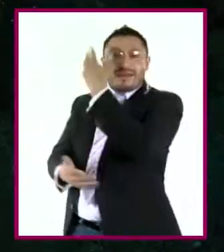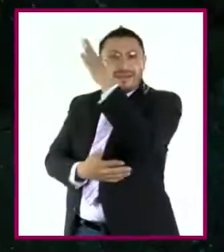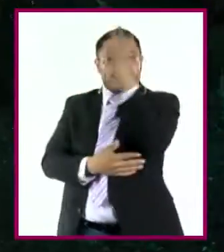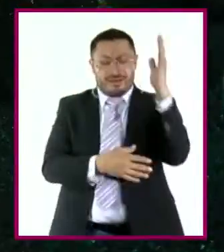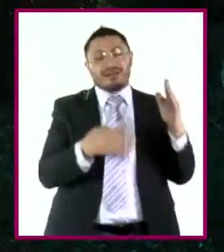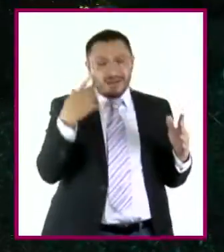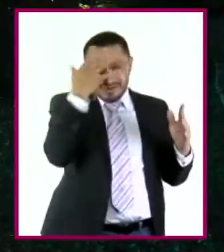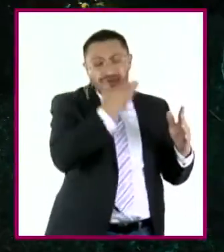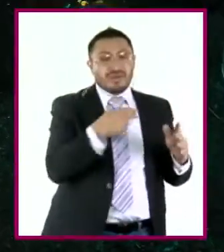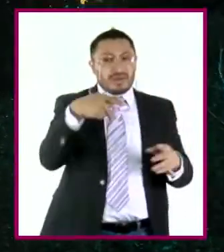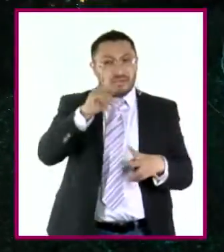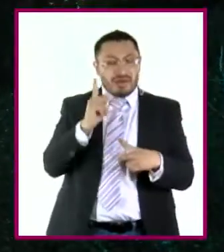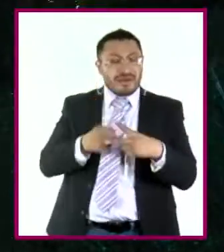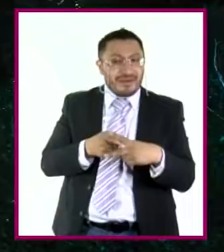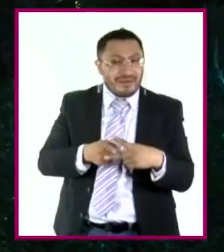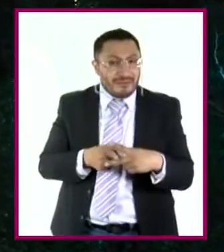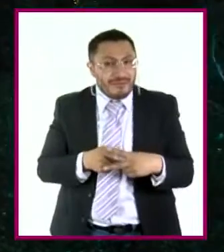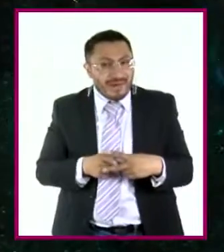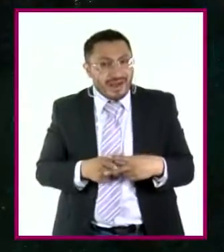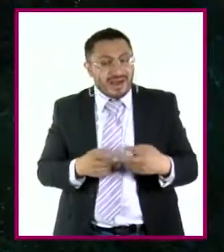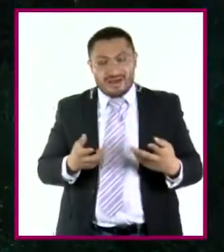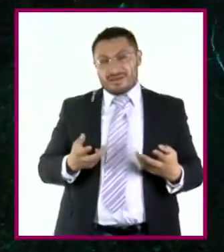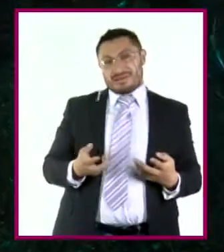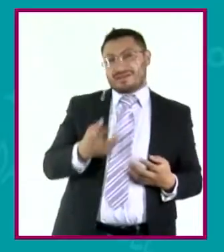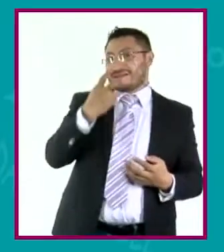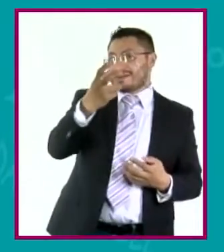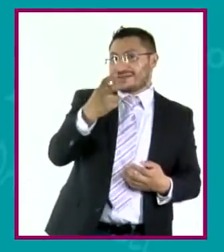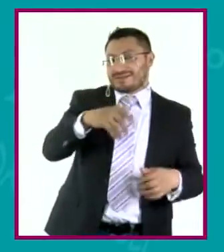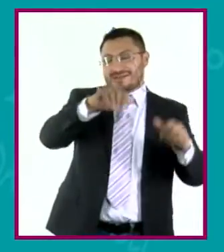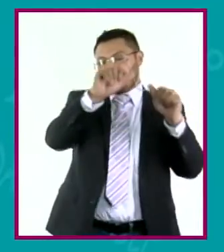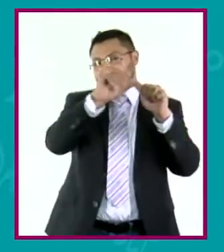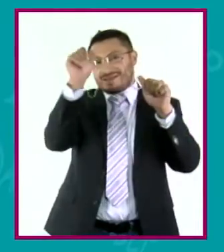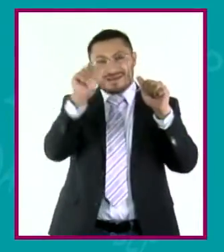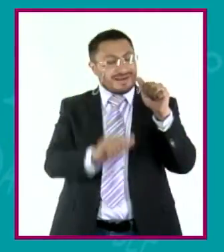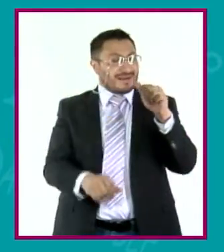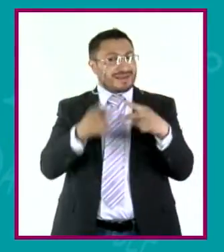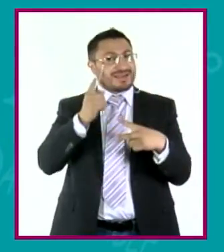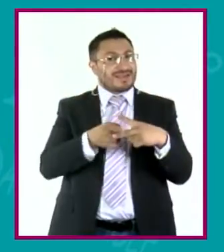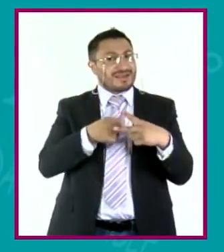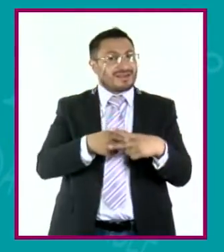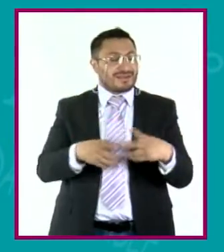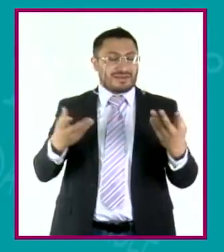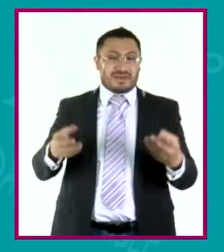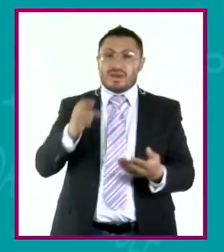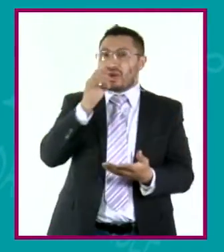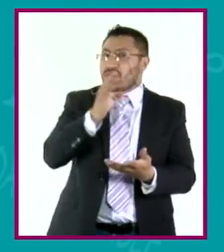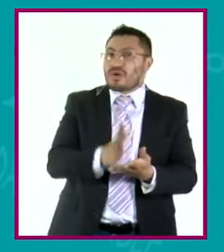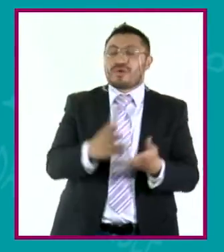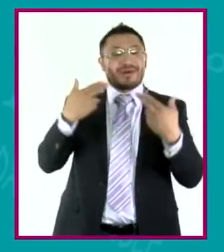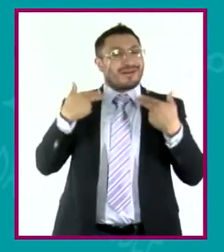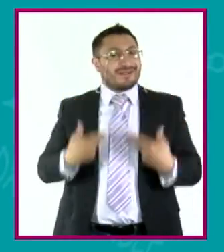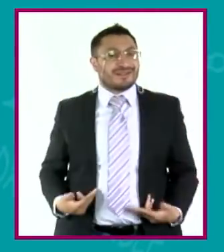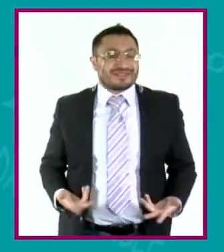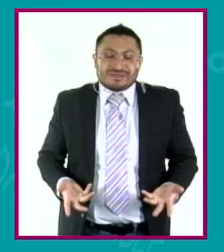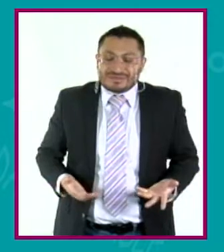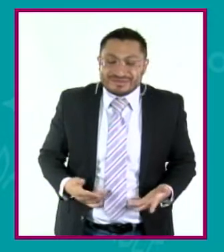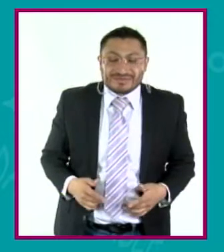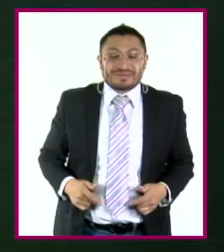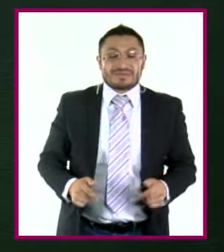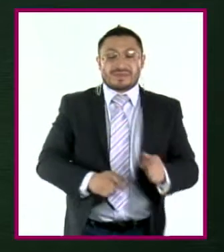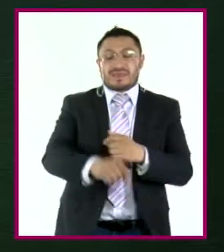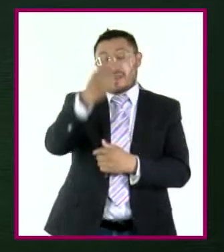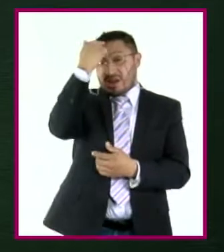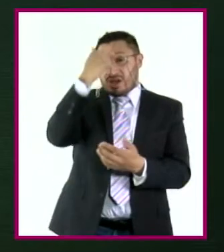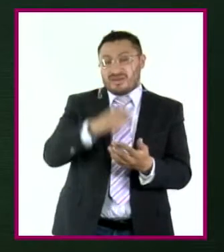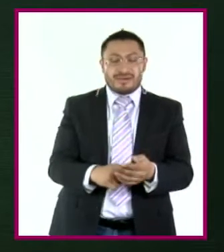pero matemáticas, ese arte, el arte de las matemáticas es muy humano. Yo creo